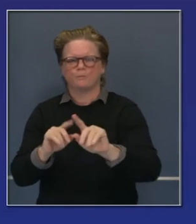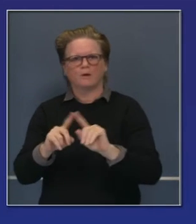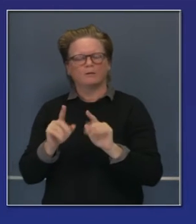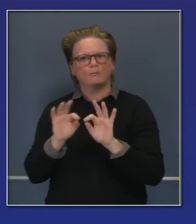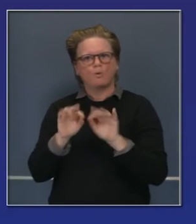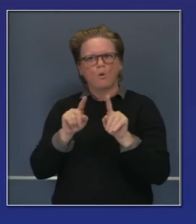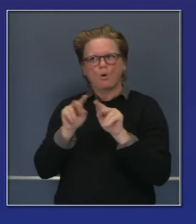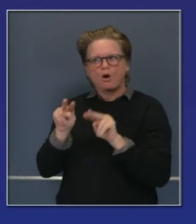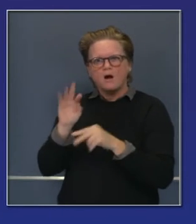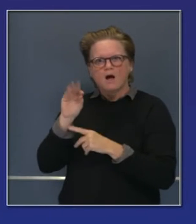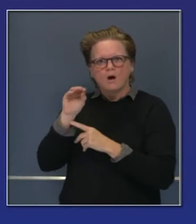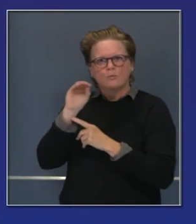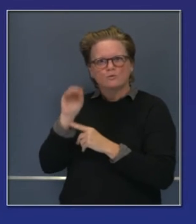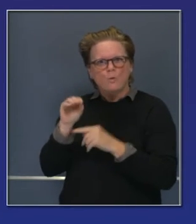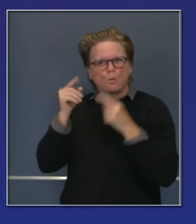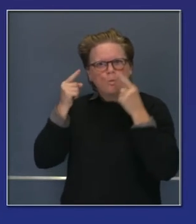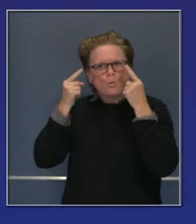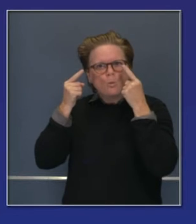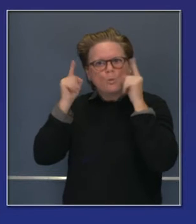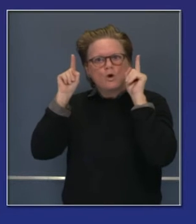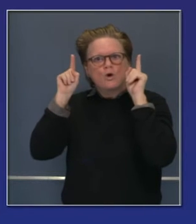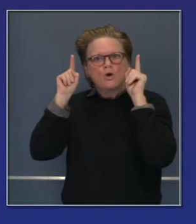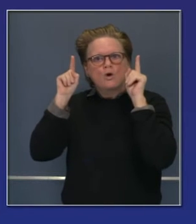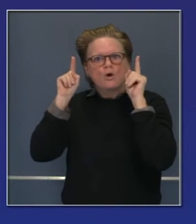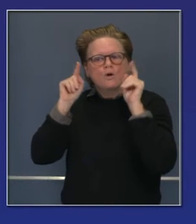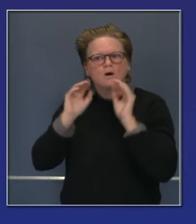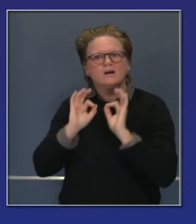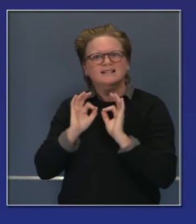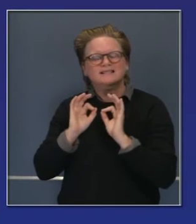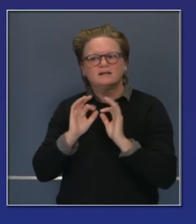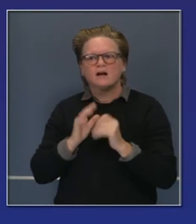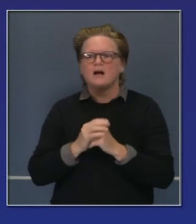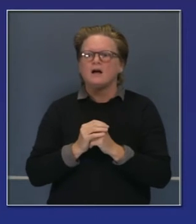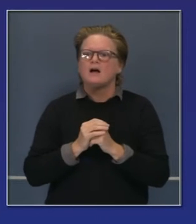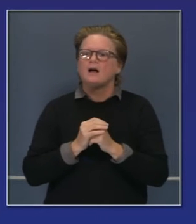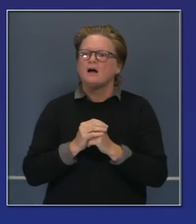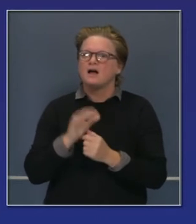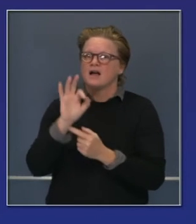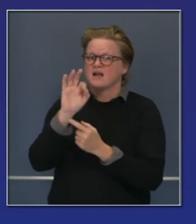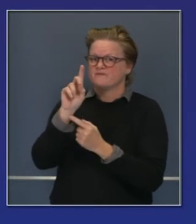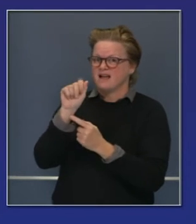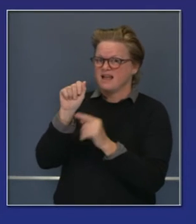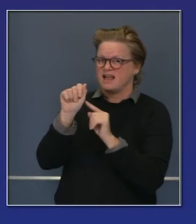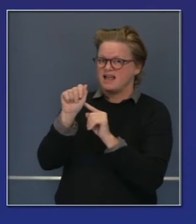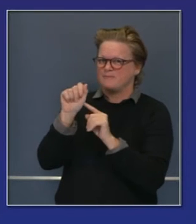fármaco, que es algo que anticipamos y la aprobación por la FDA.